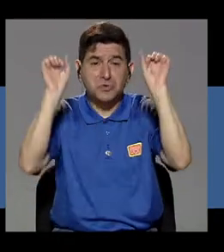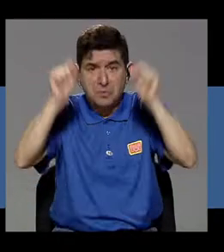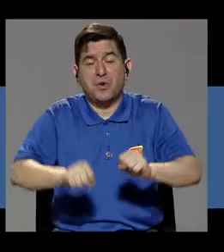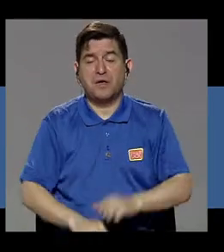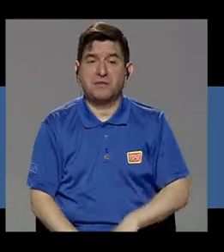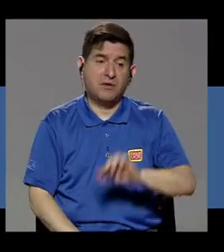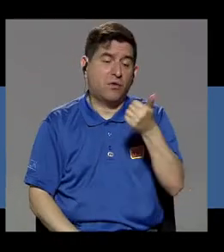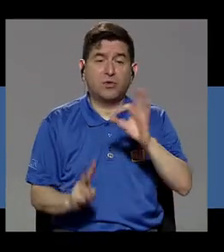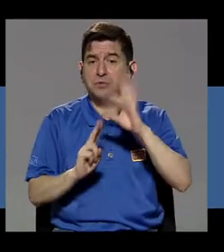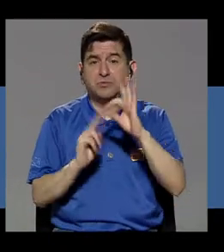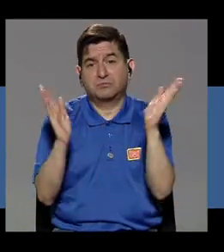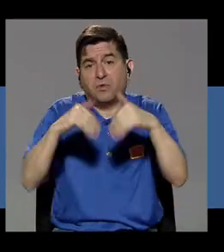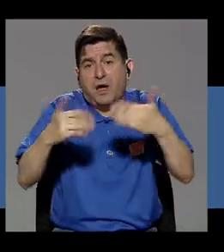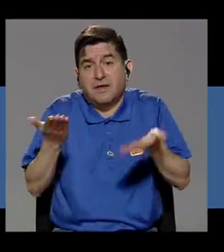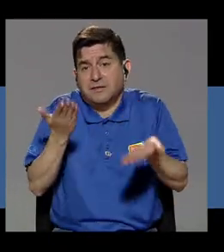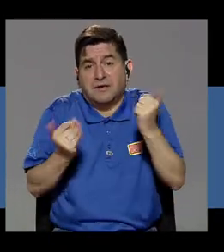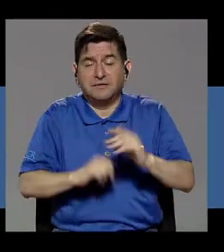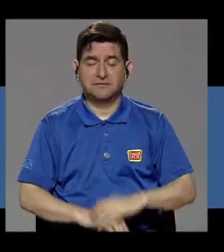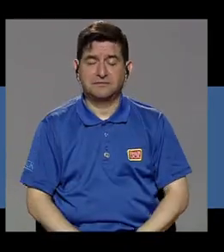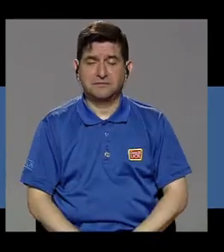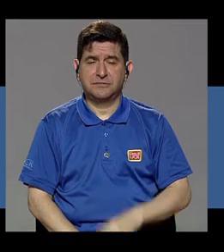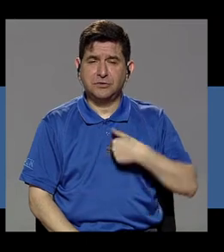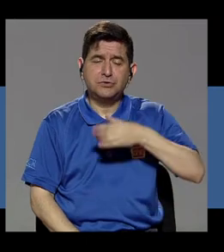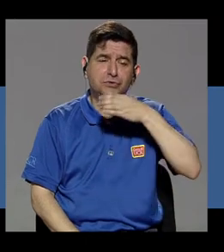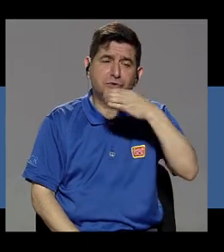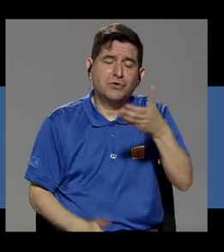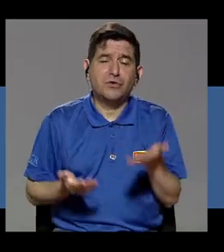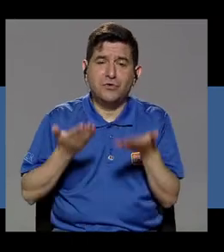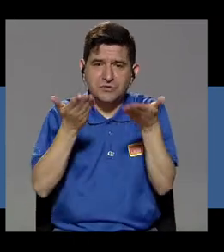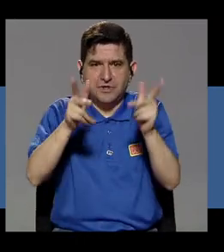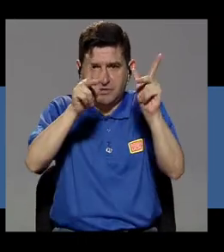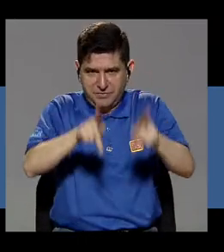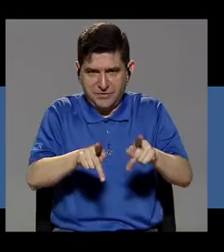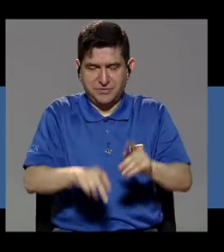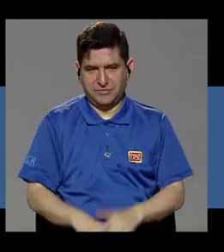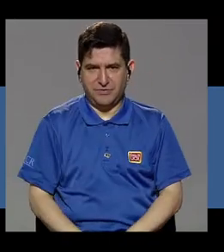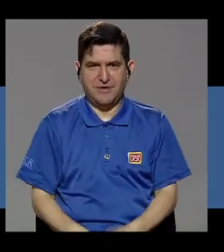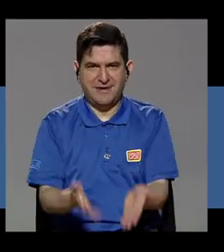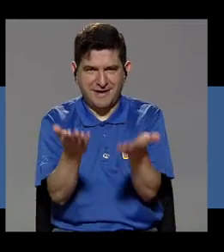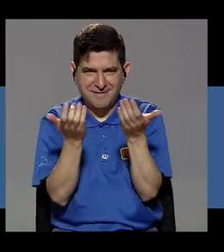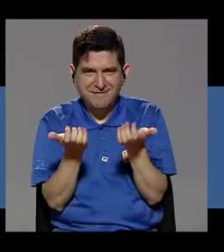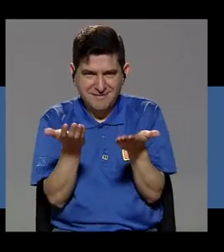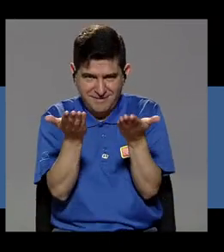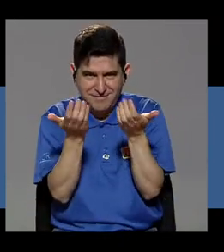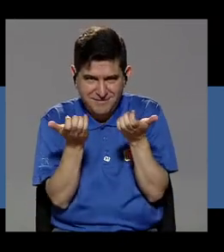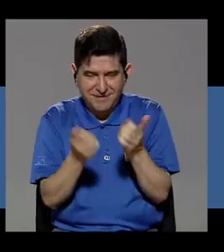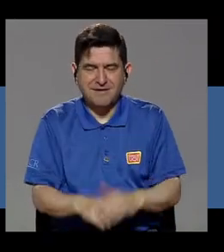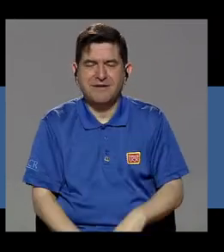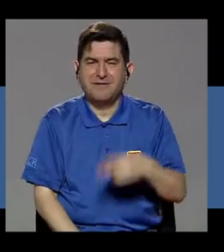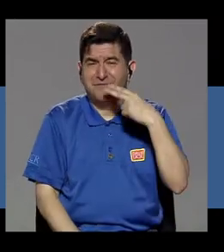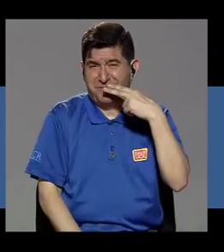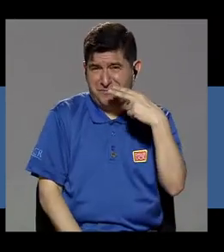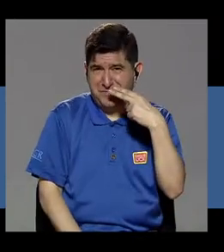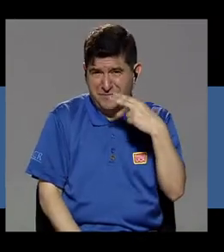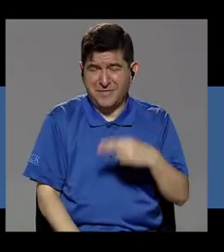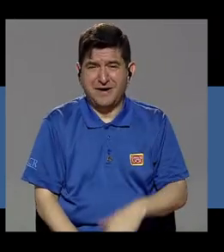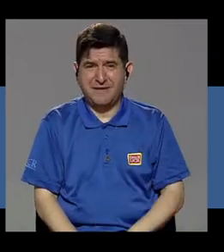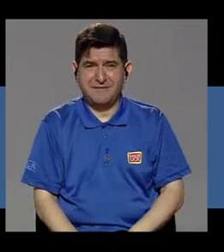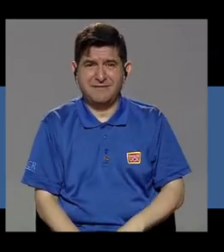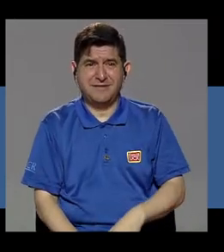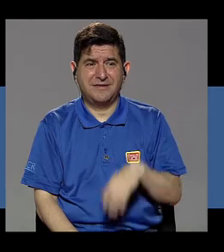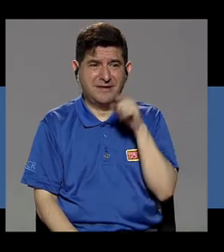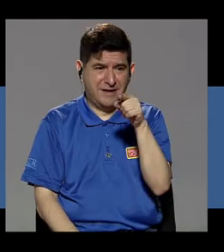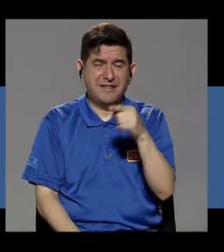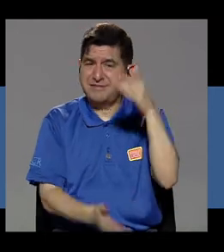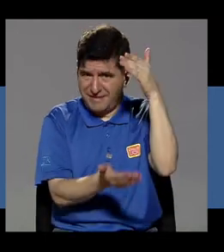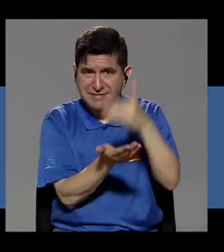tomar, no hay de otra. Un consejo que yo le puedo brindar a alguien que desee de fumar es que